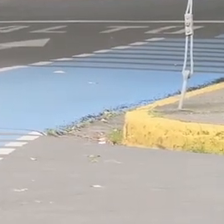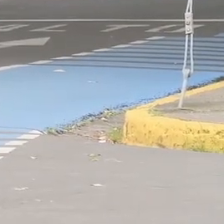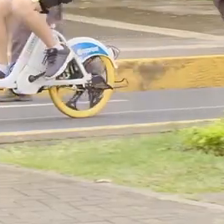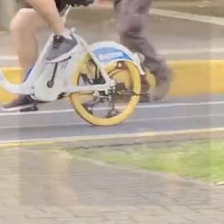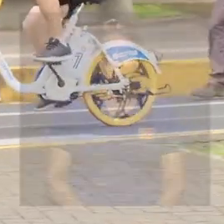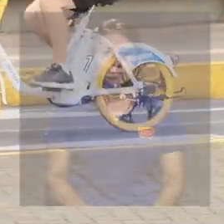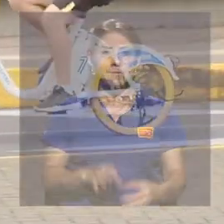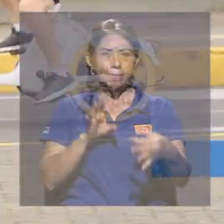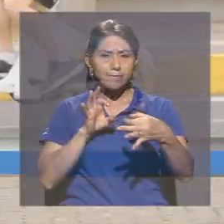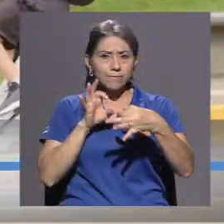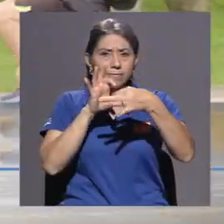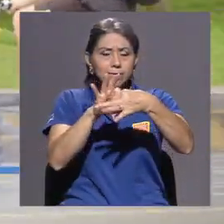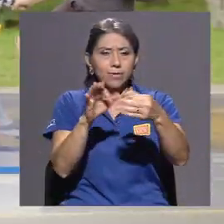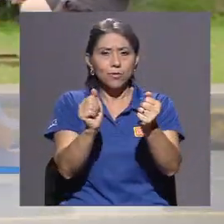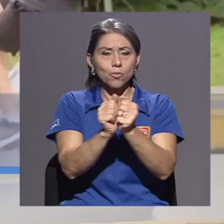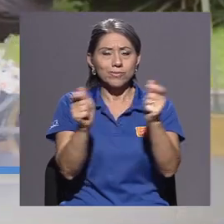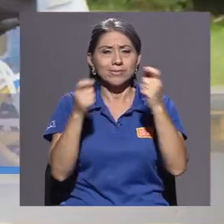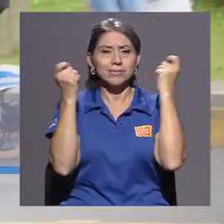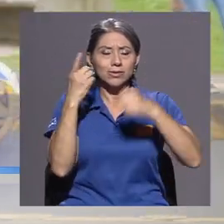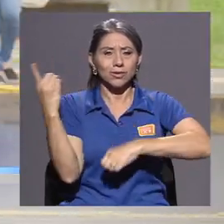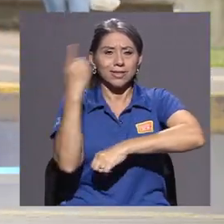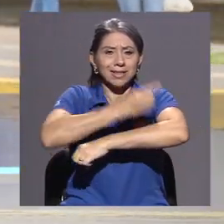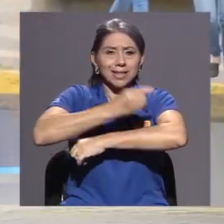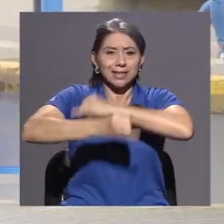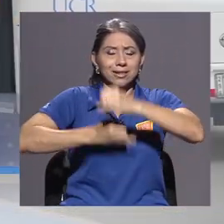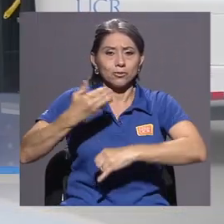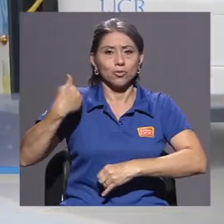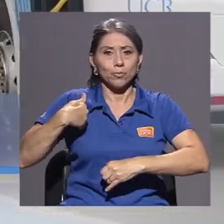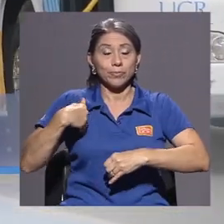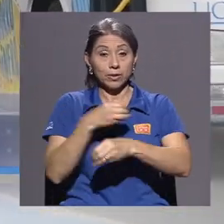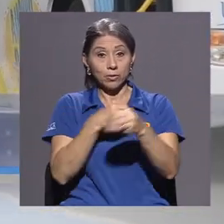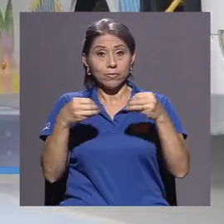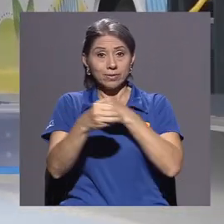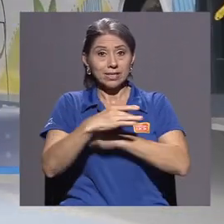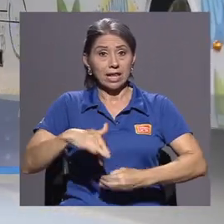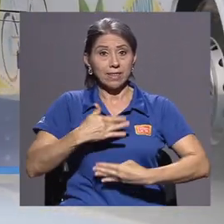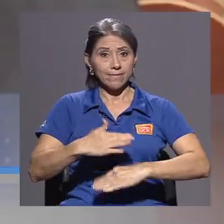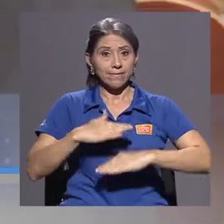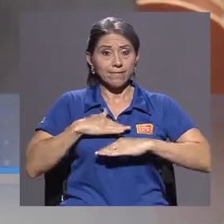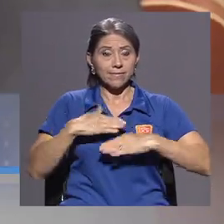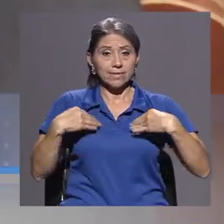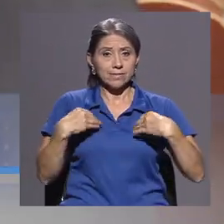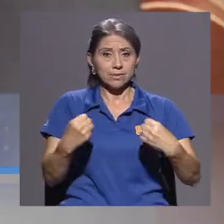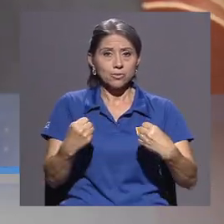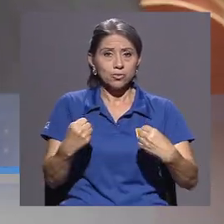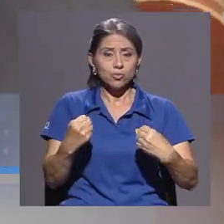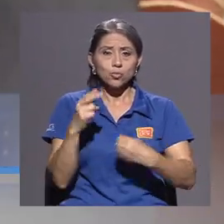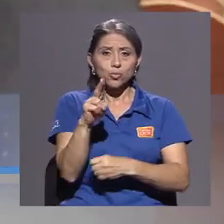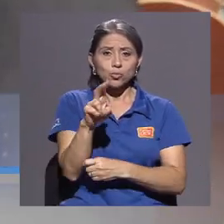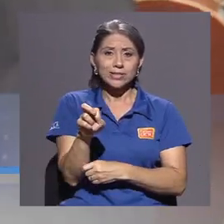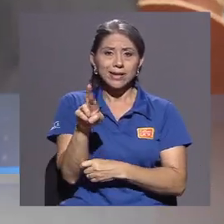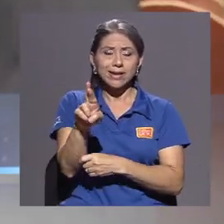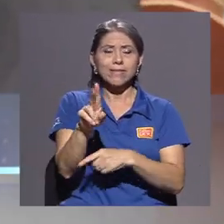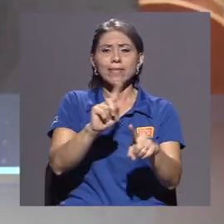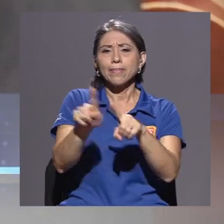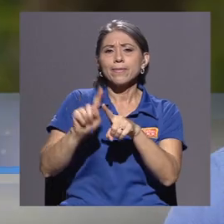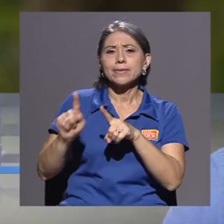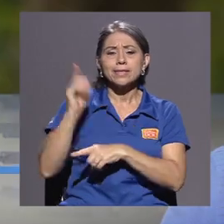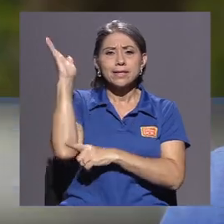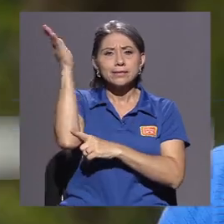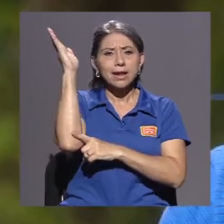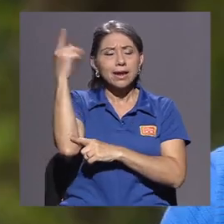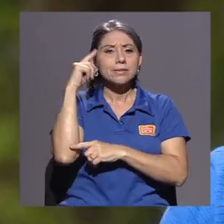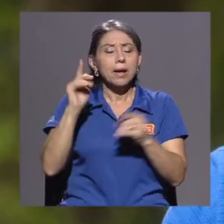En el marco del Día Internacional del Hombre, la Oficina de Bienestar y Salud de la UCR organizó una serie de charlas para promover